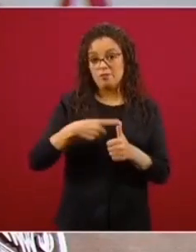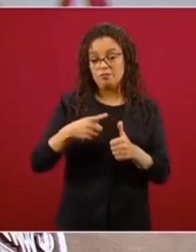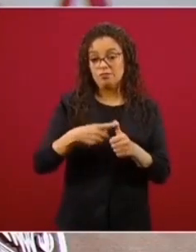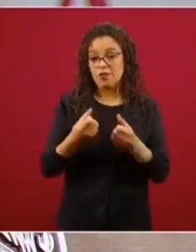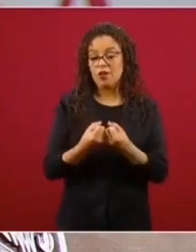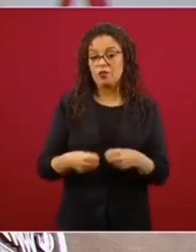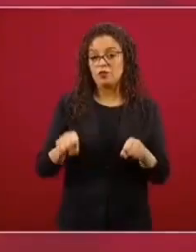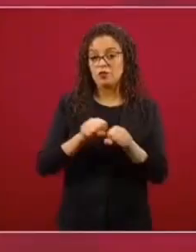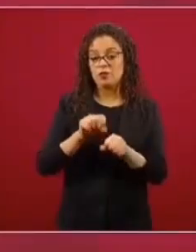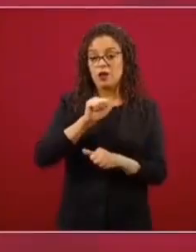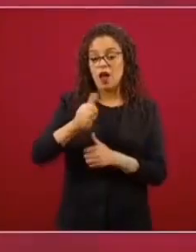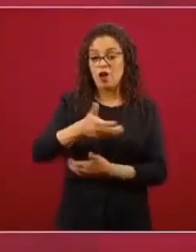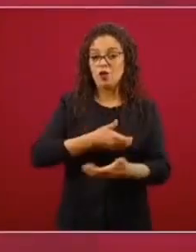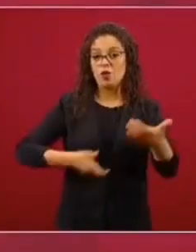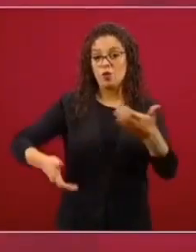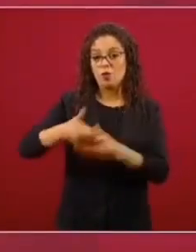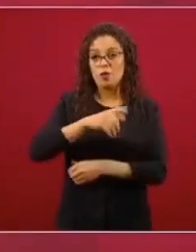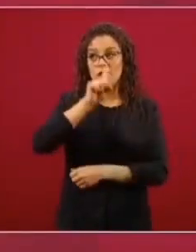de Estados Unidos.